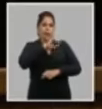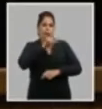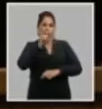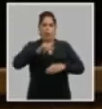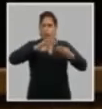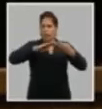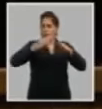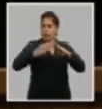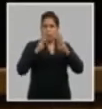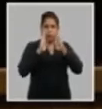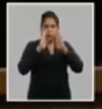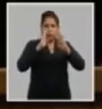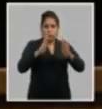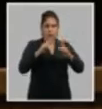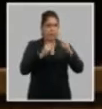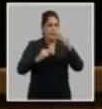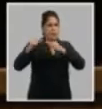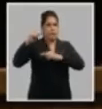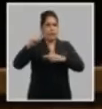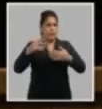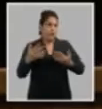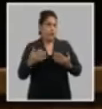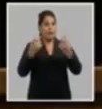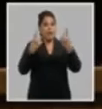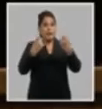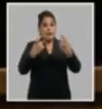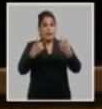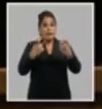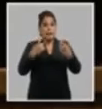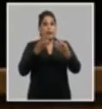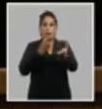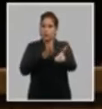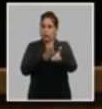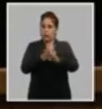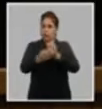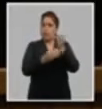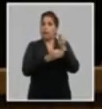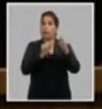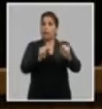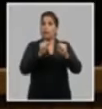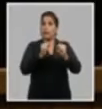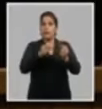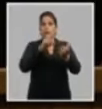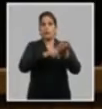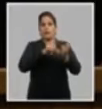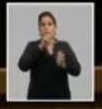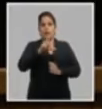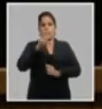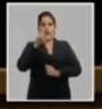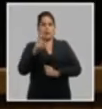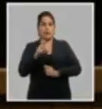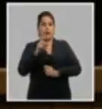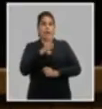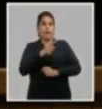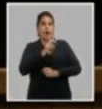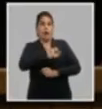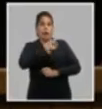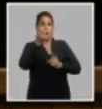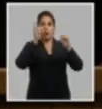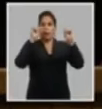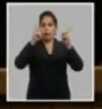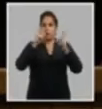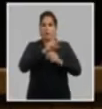se centró fundamentalmente en la necesidad de continuar fortaleciendo al partido como vanguardia